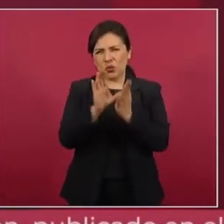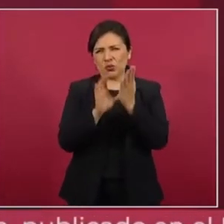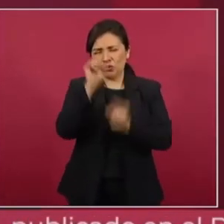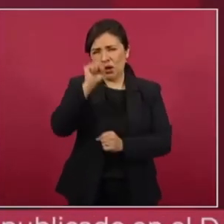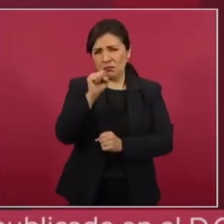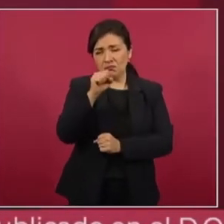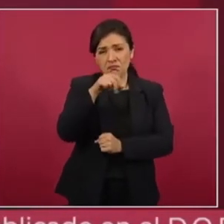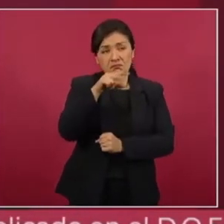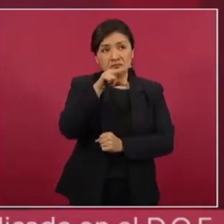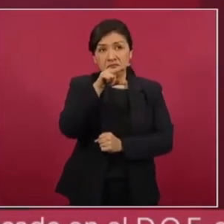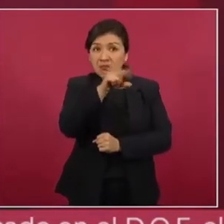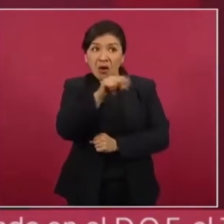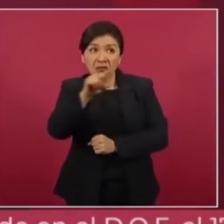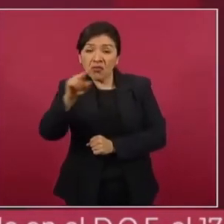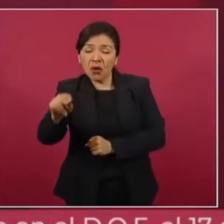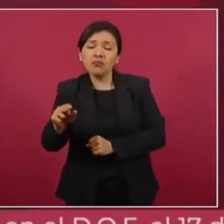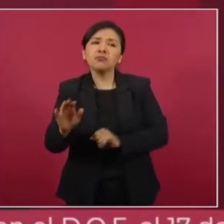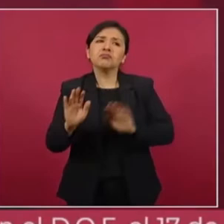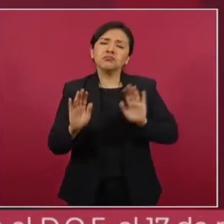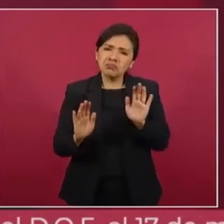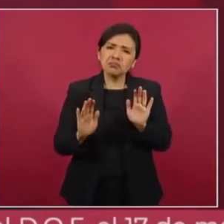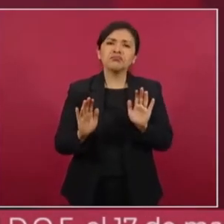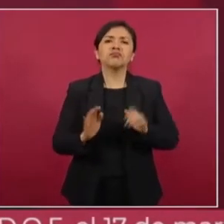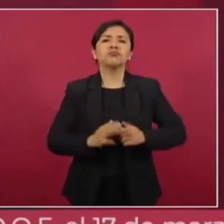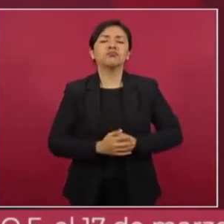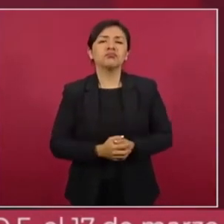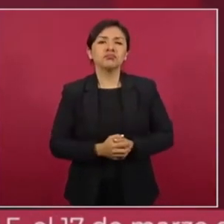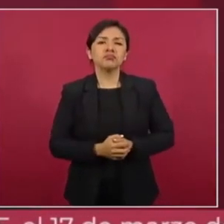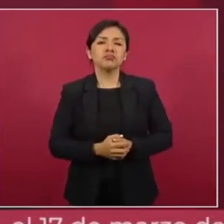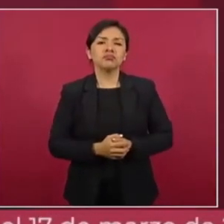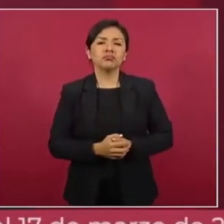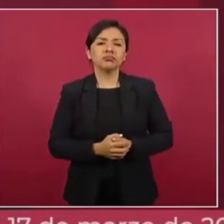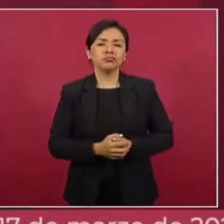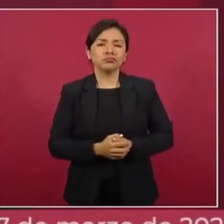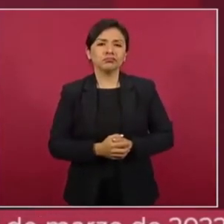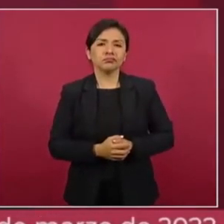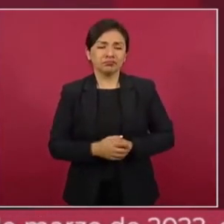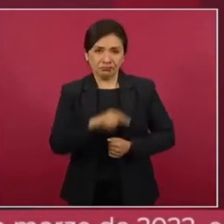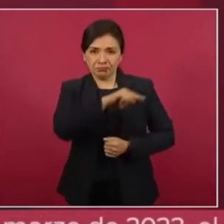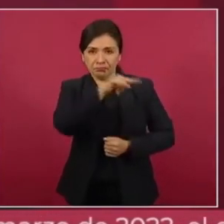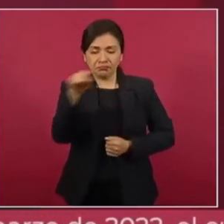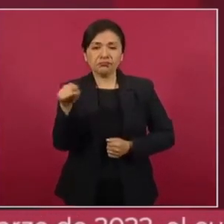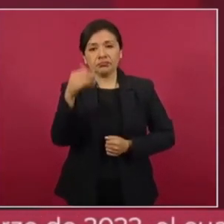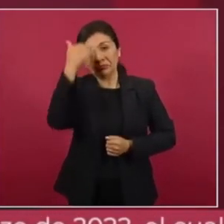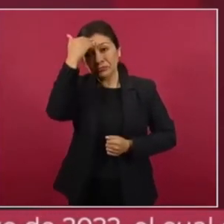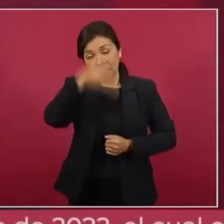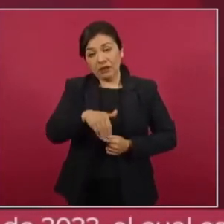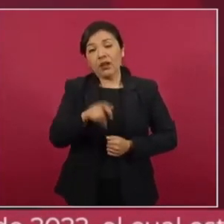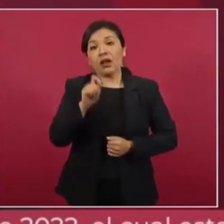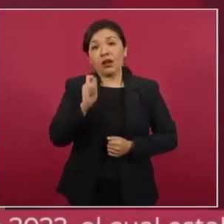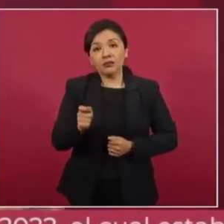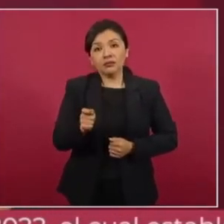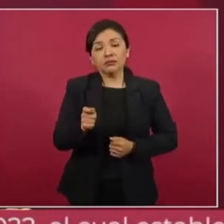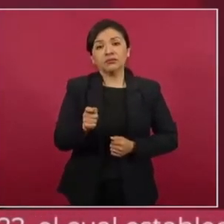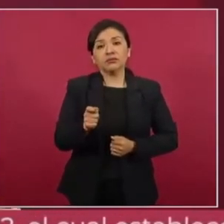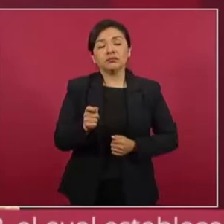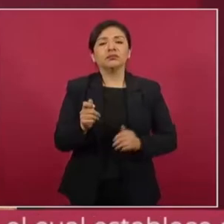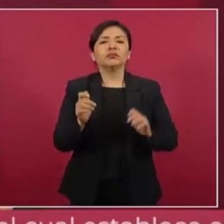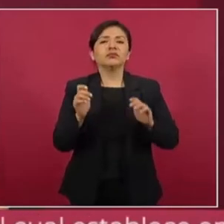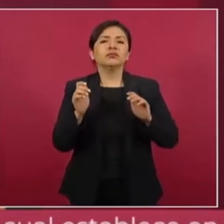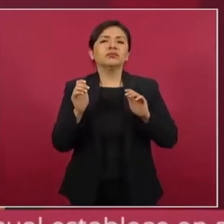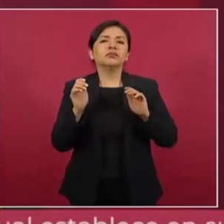que sepan que nosotros ya con la